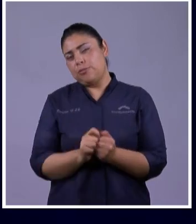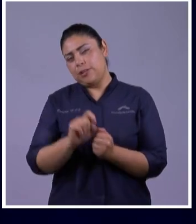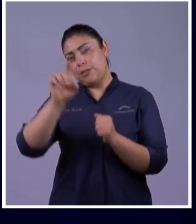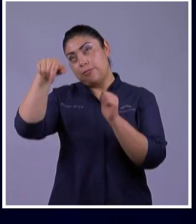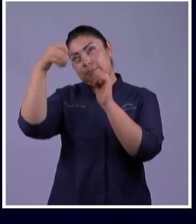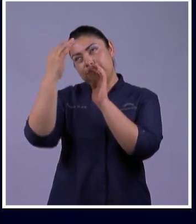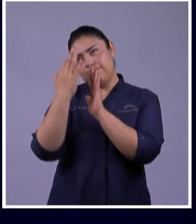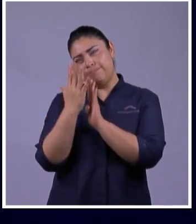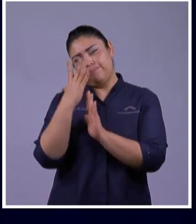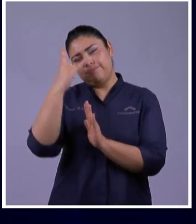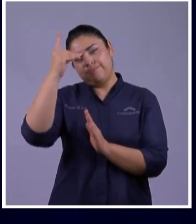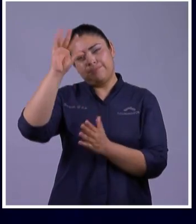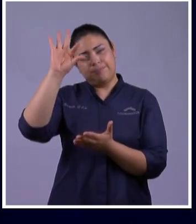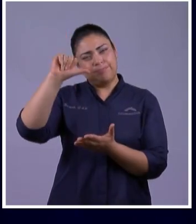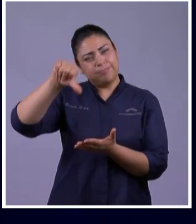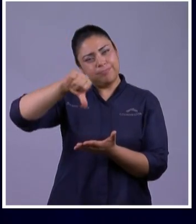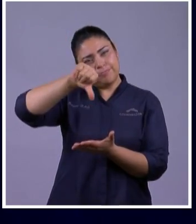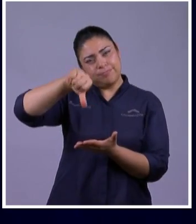Hermosa Aquí